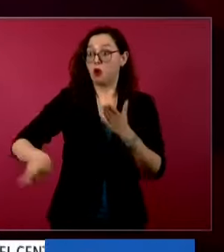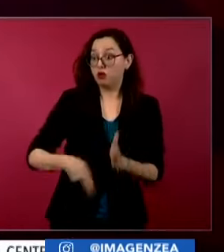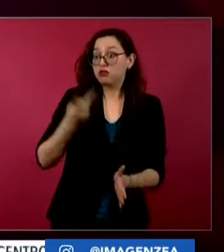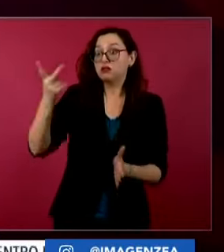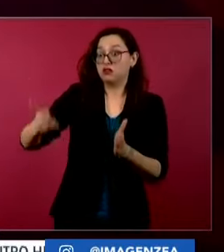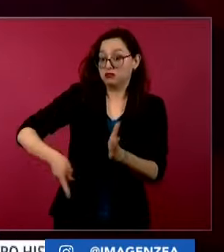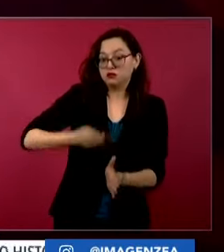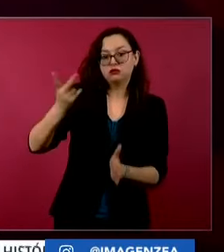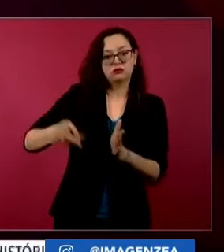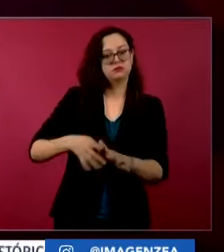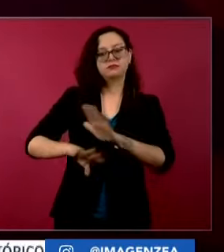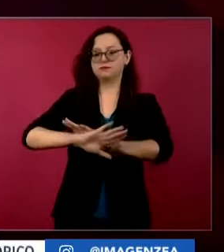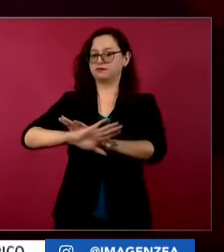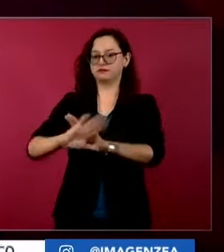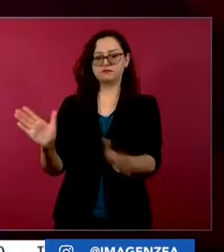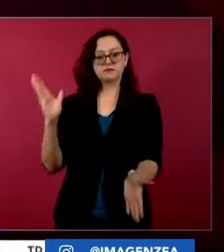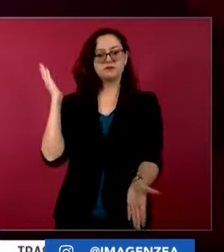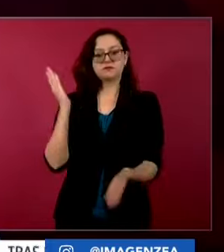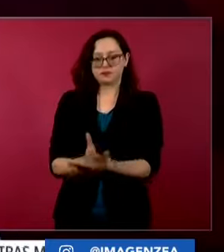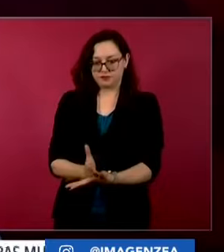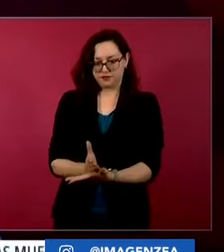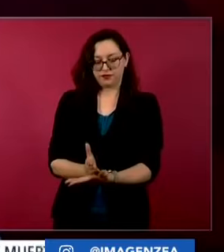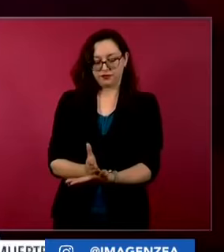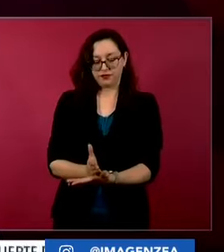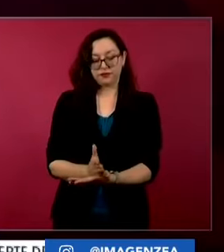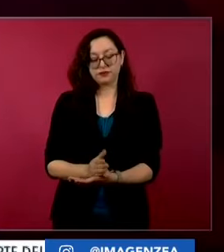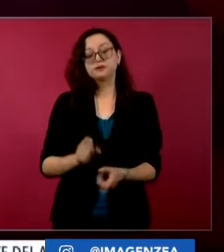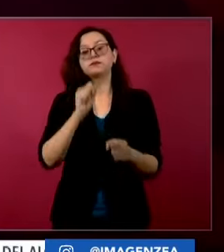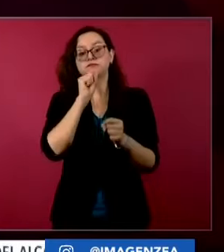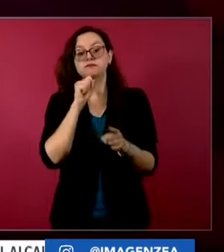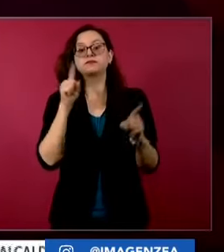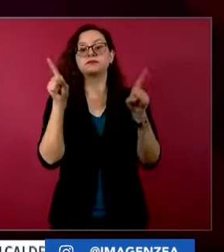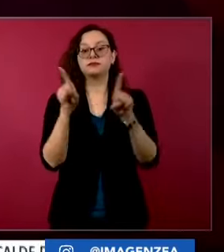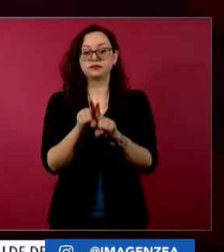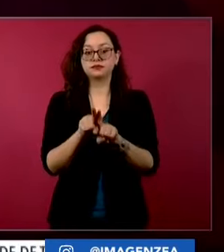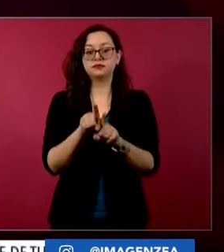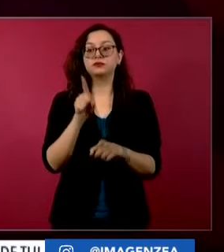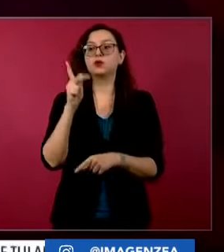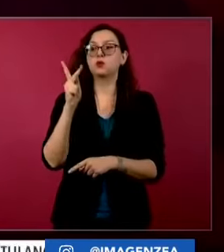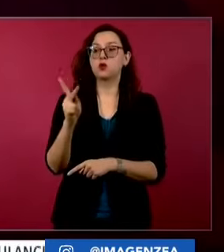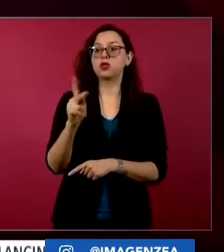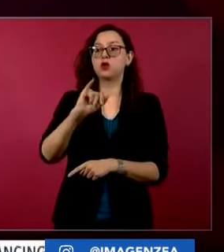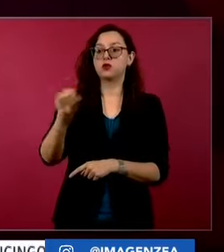Y por otro lado, la reforma constitucional para el poder judicial.